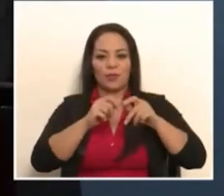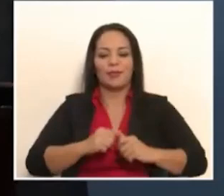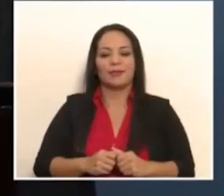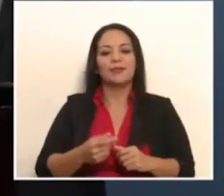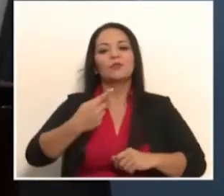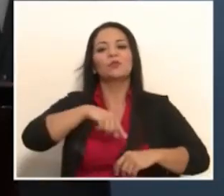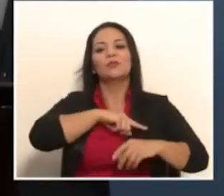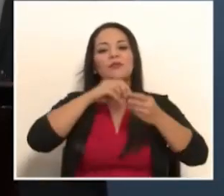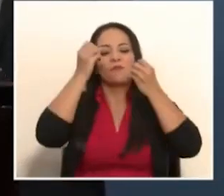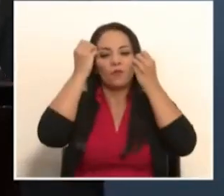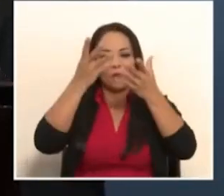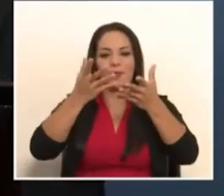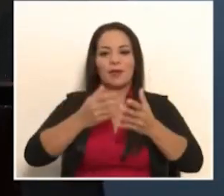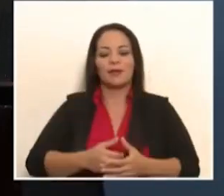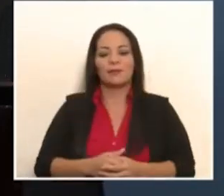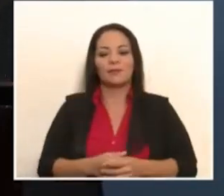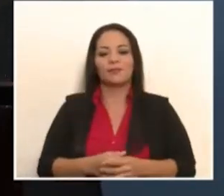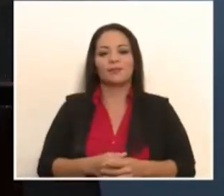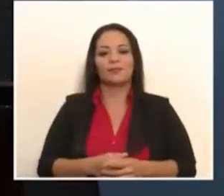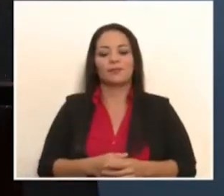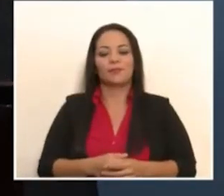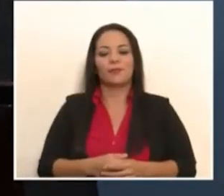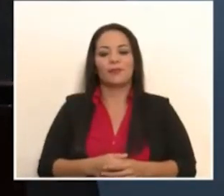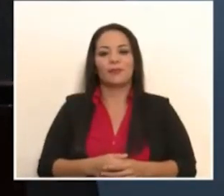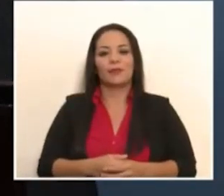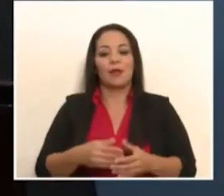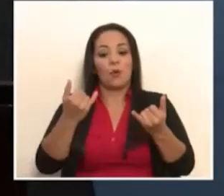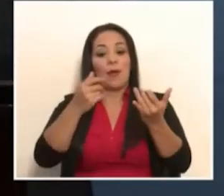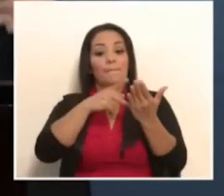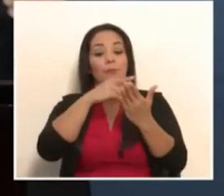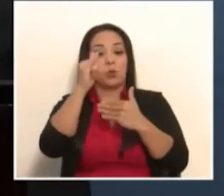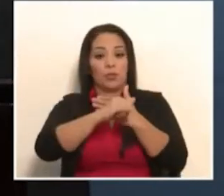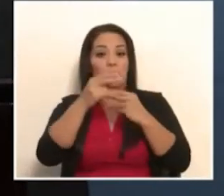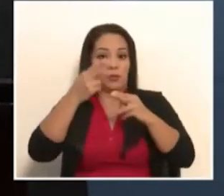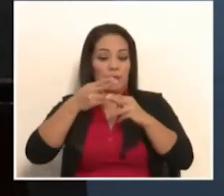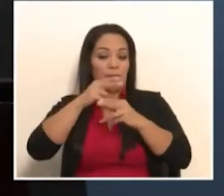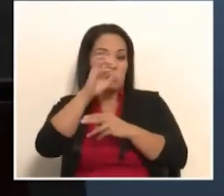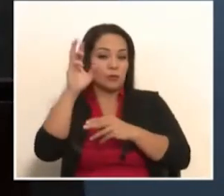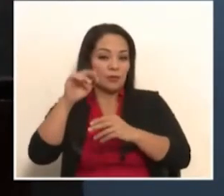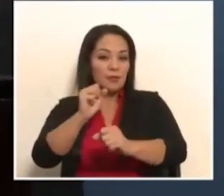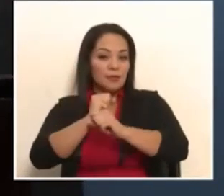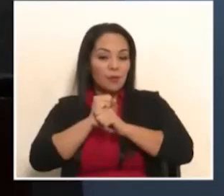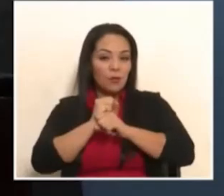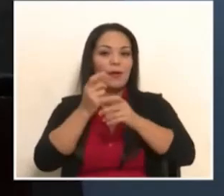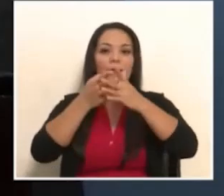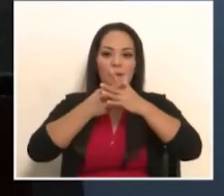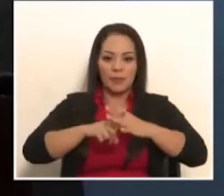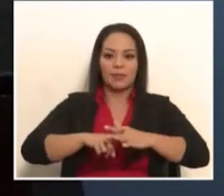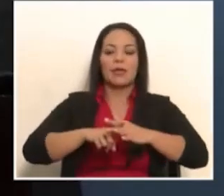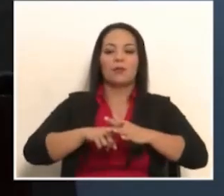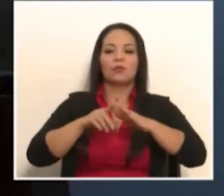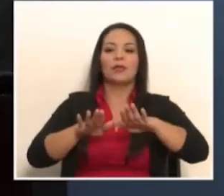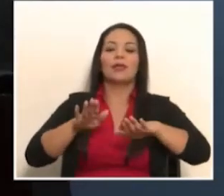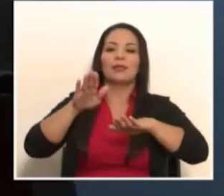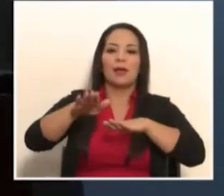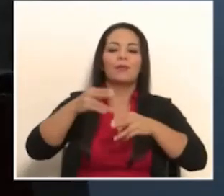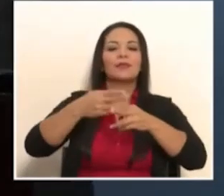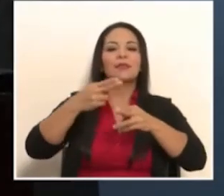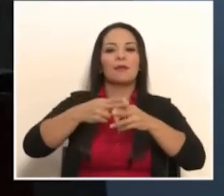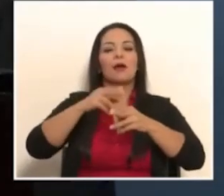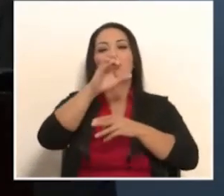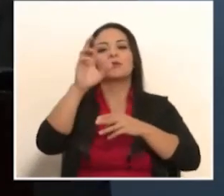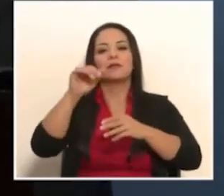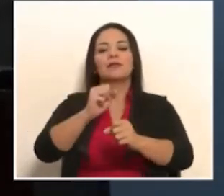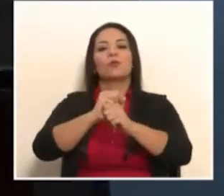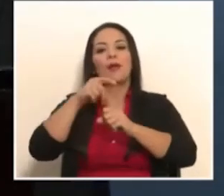anunciar que dentro del proyecto Costa Rica Segura, iniciamos una etapa de Costa Rica Segura Plus en